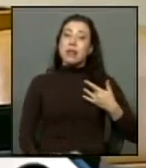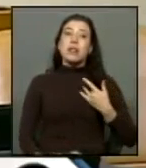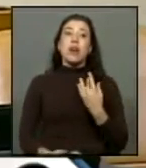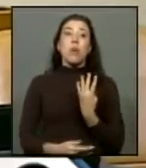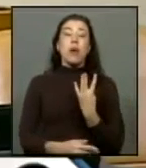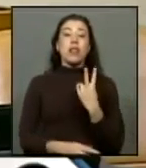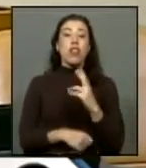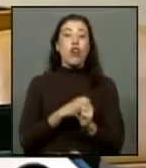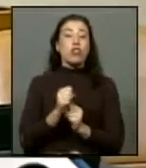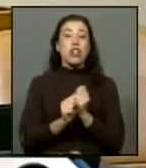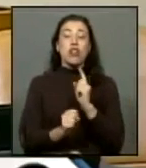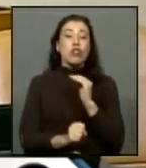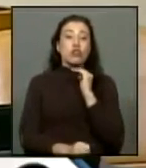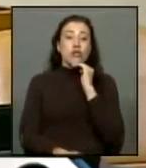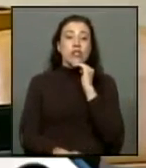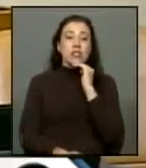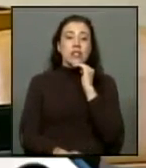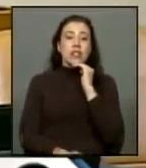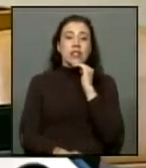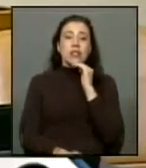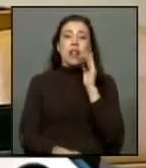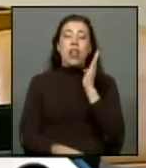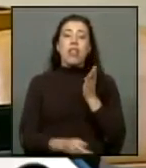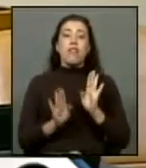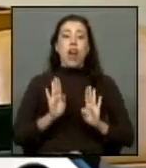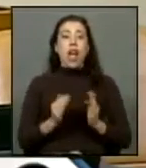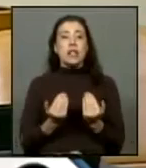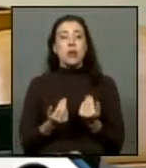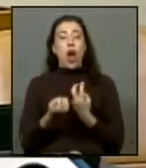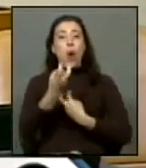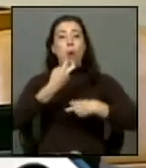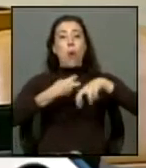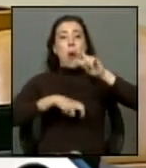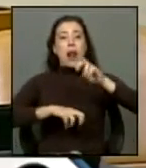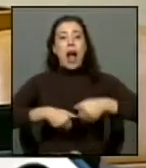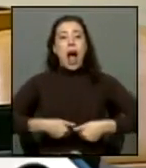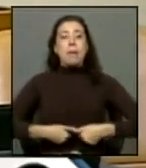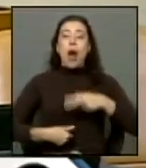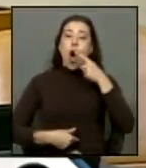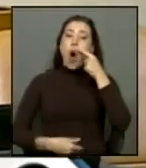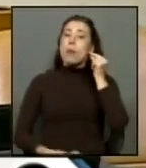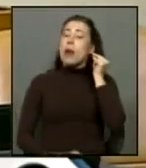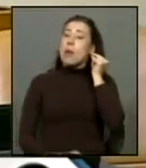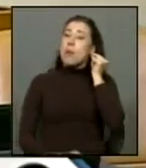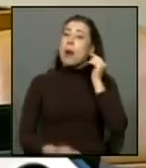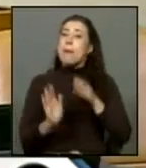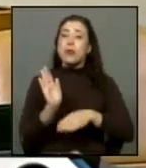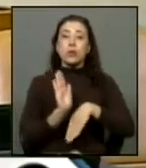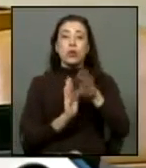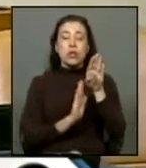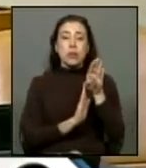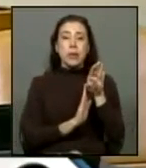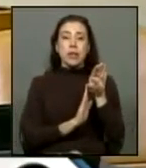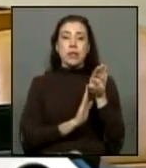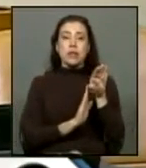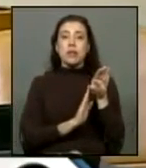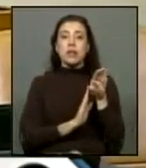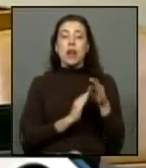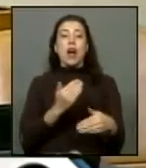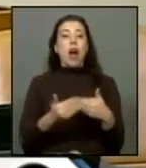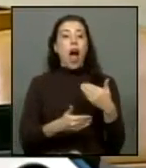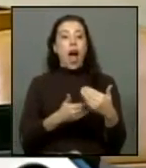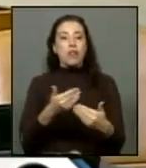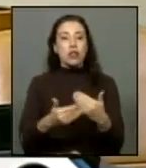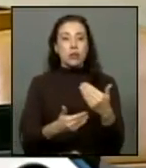años sino que hubo que esperar una huelga de hambre de hombres y mujeres en su mayoría de avanzada